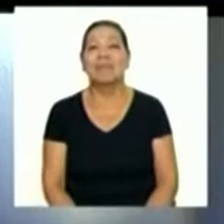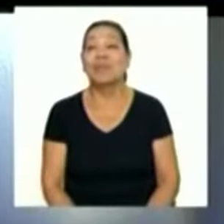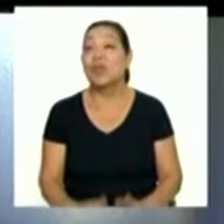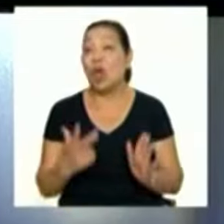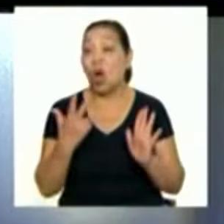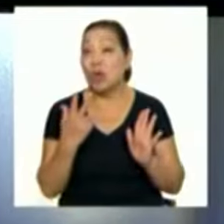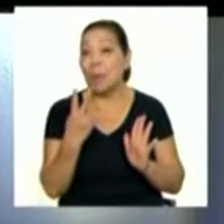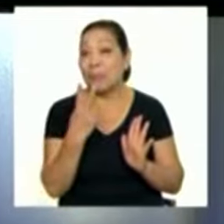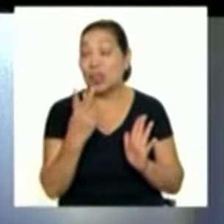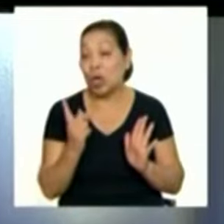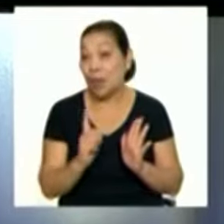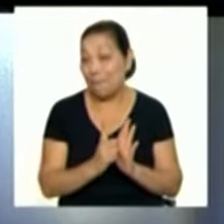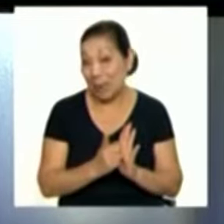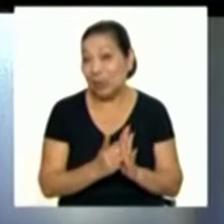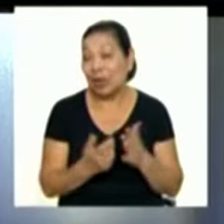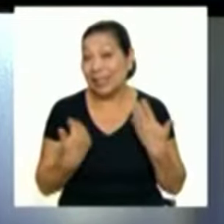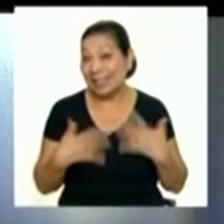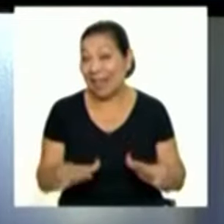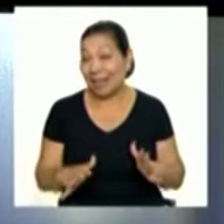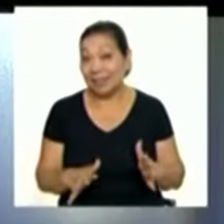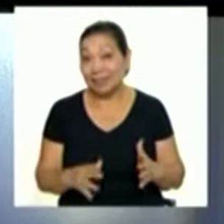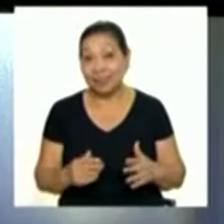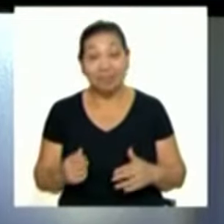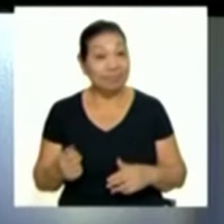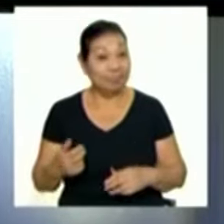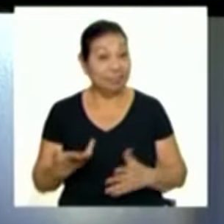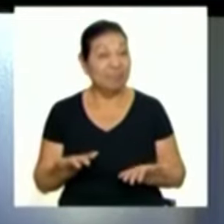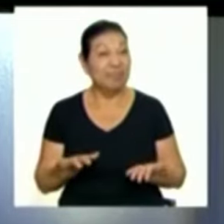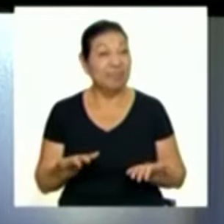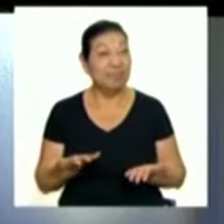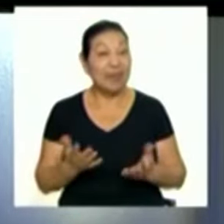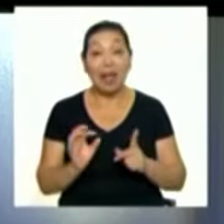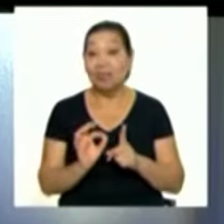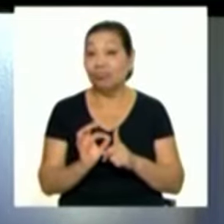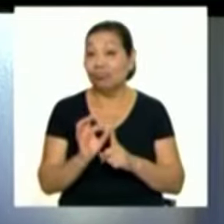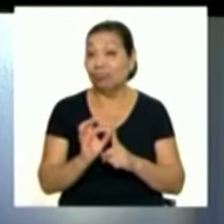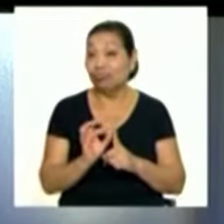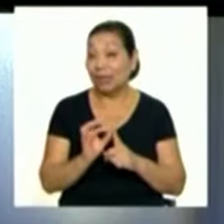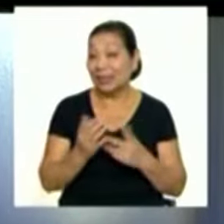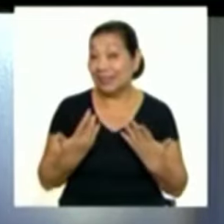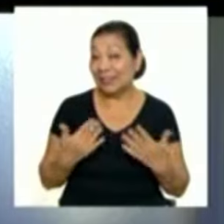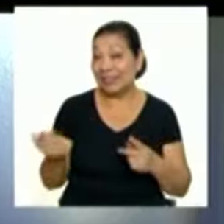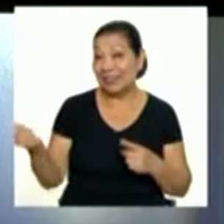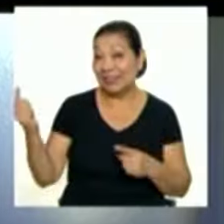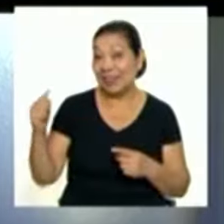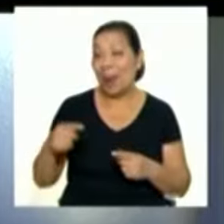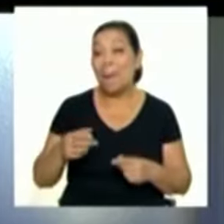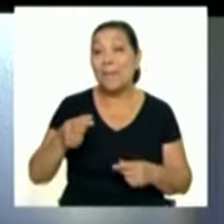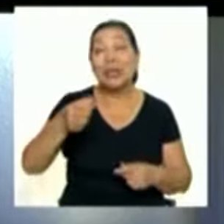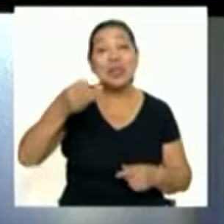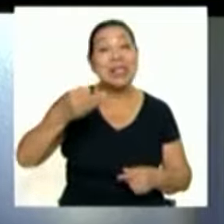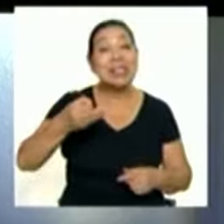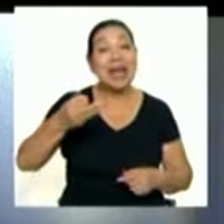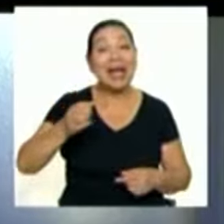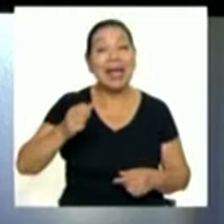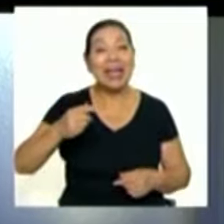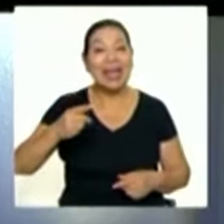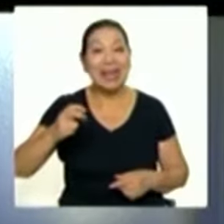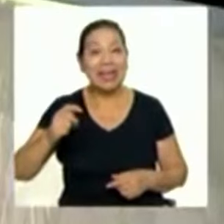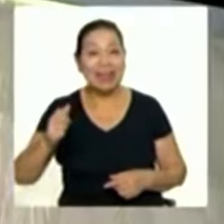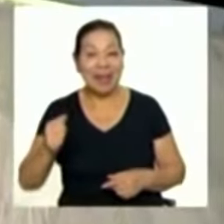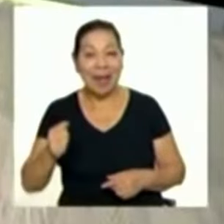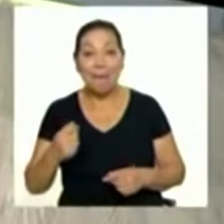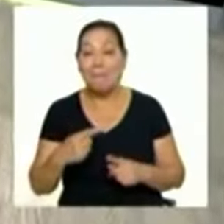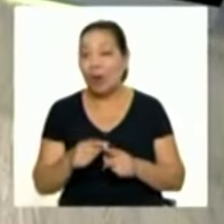8 y 28 de la mañana amigos, estamos ingresando a nuestro segmento El Tiempo en TV, pero hoy ya está con nosotros la especialista del Senami, Kelita Quispe,